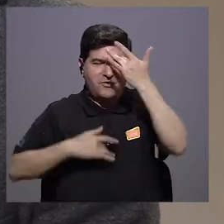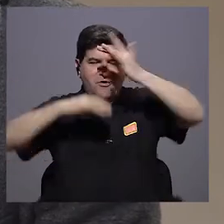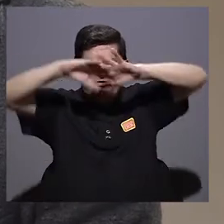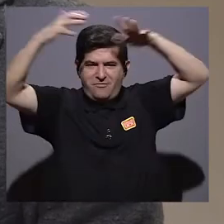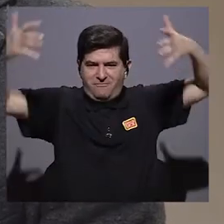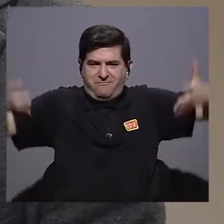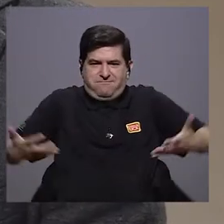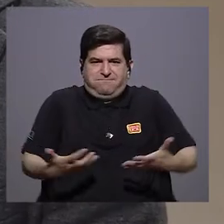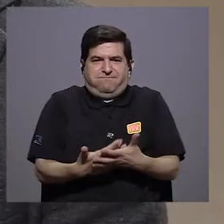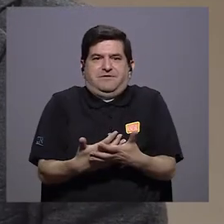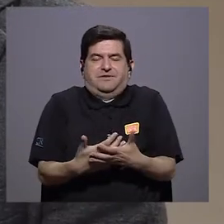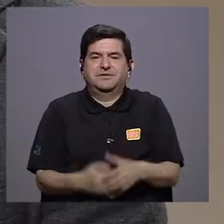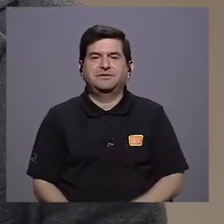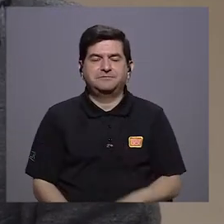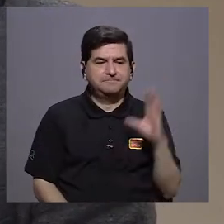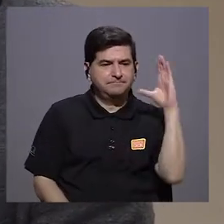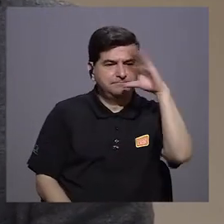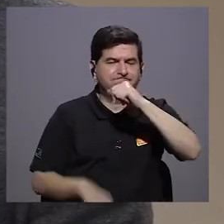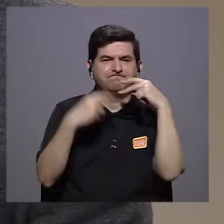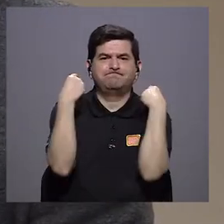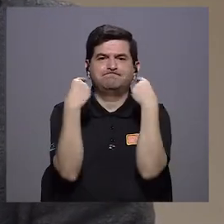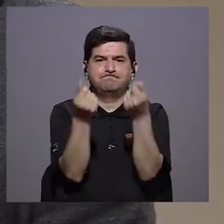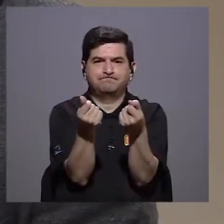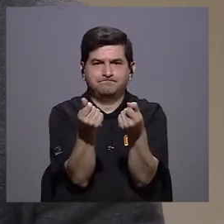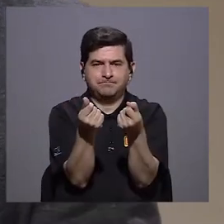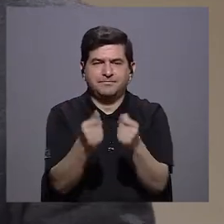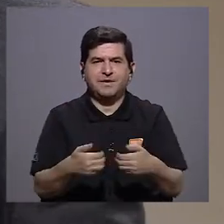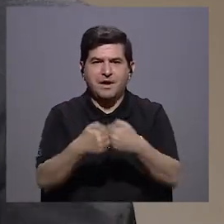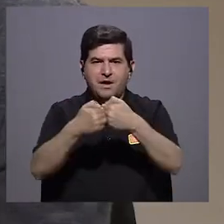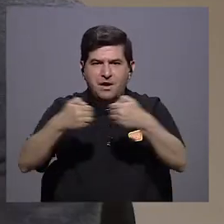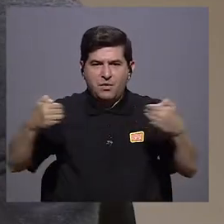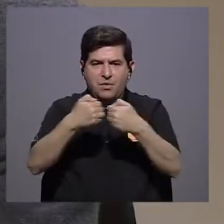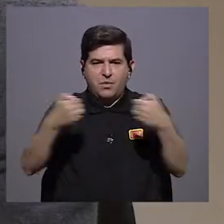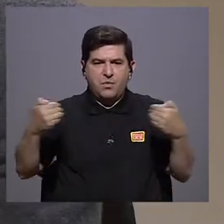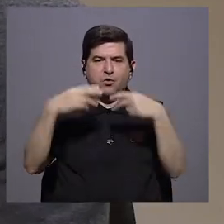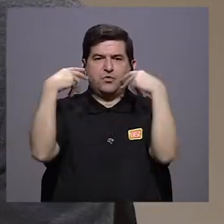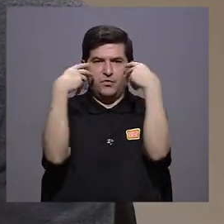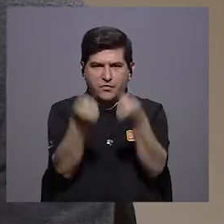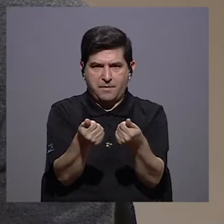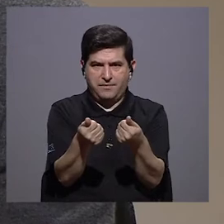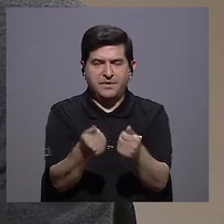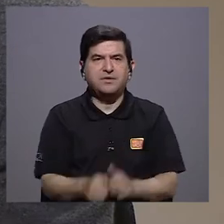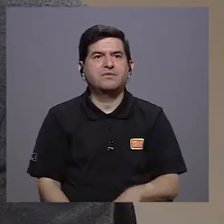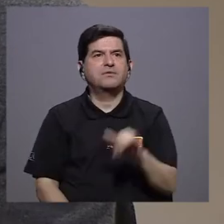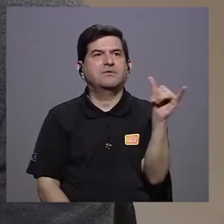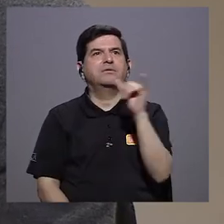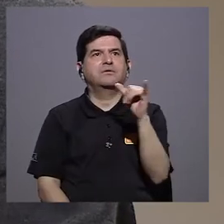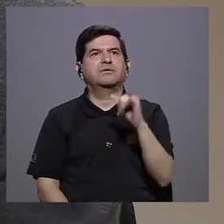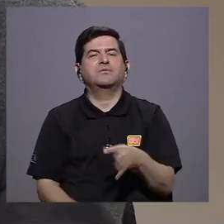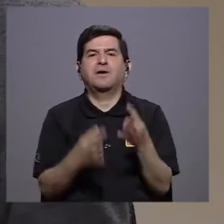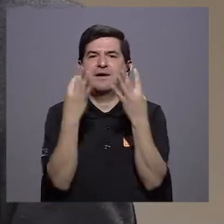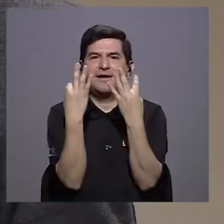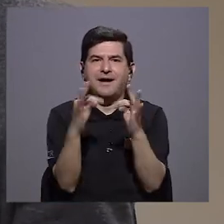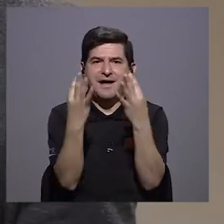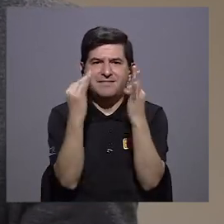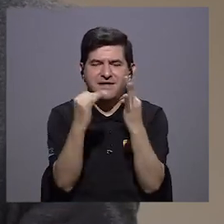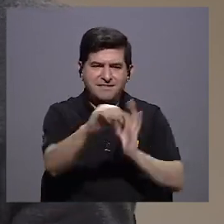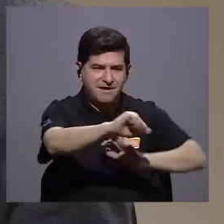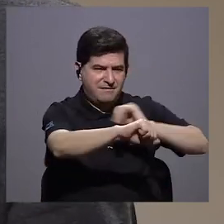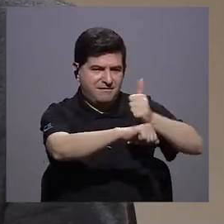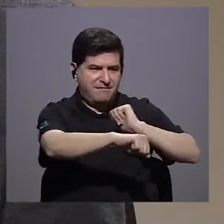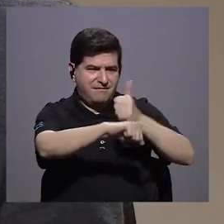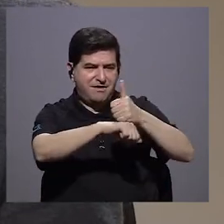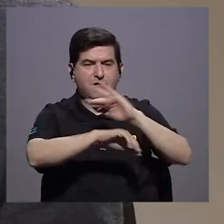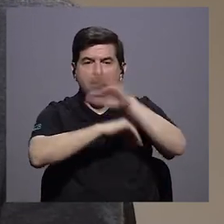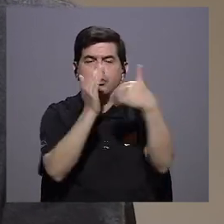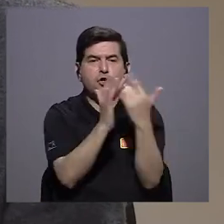pandemia fue detección rápida, aislamiento rápido. Y tratar de trazar todos